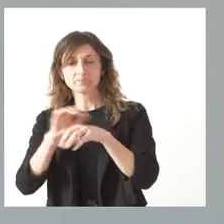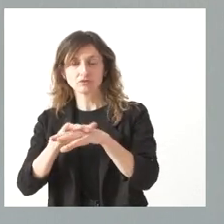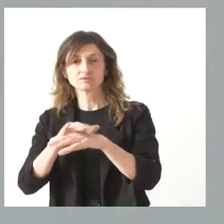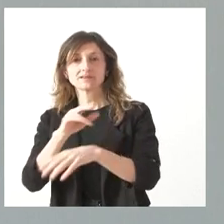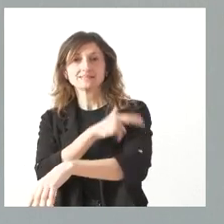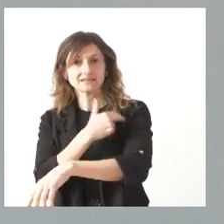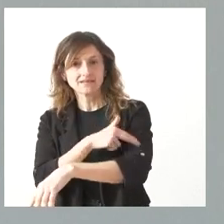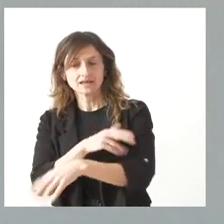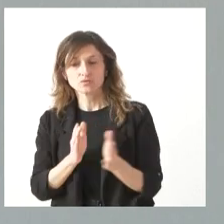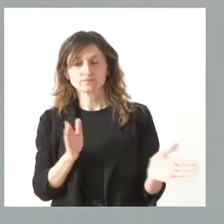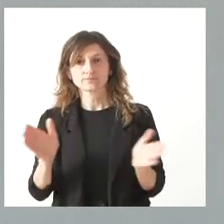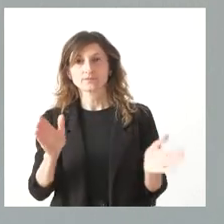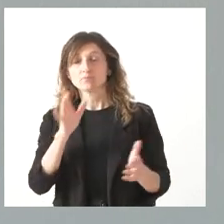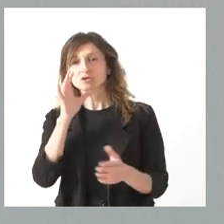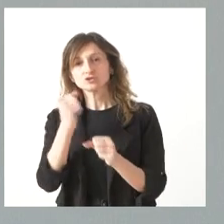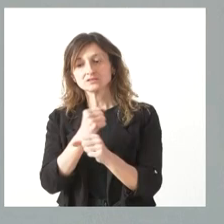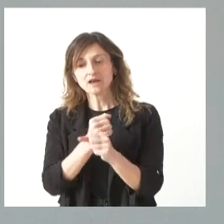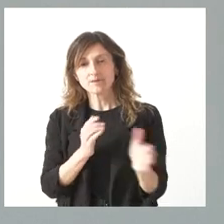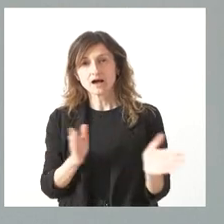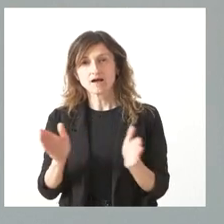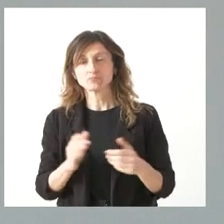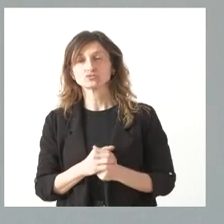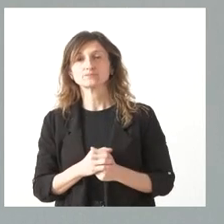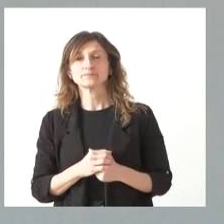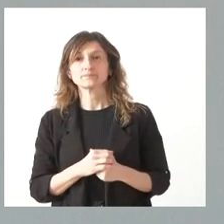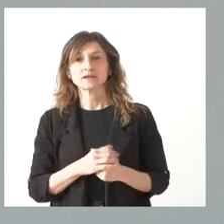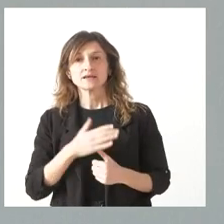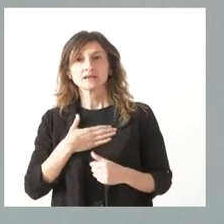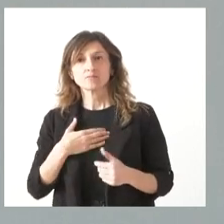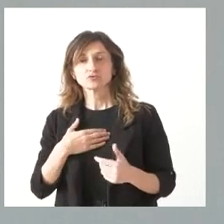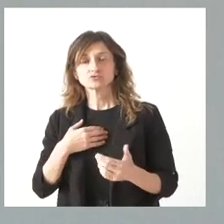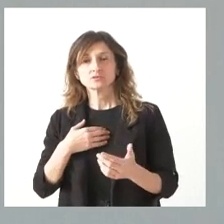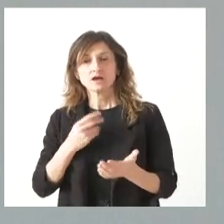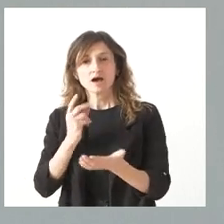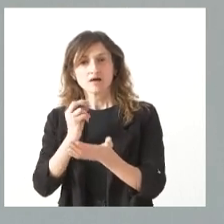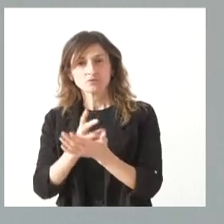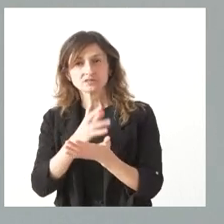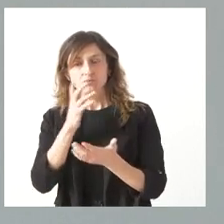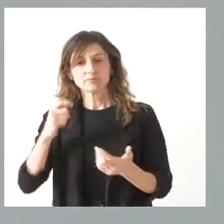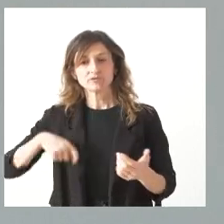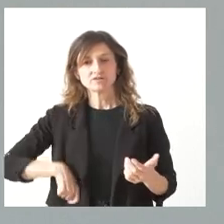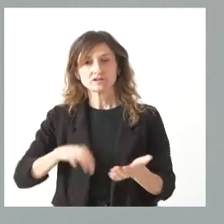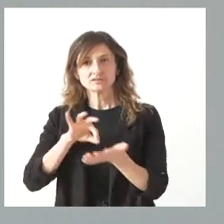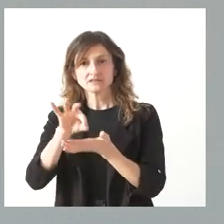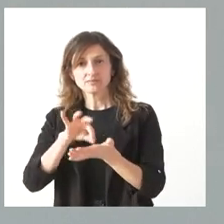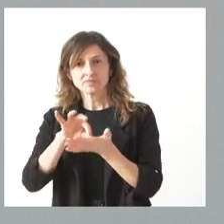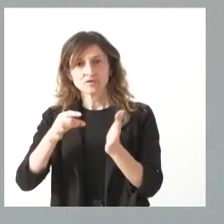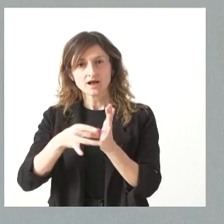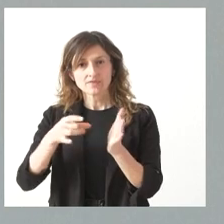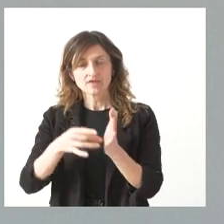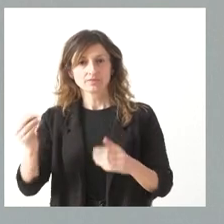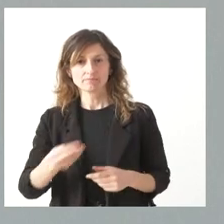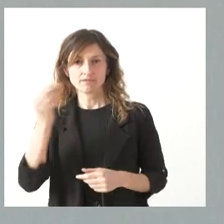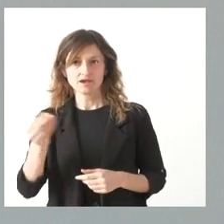sanitario, es ahí por lo que trabajamos. Nosotros tenemos una clara apuesta por la profesionalización de este tipo de servicios y por mejorar la